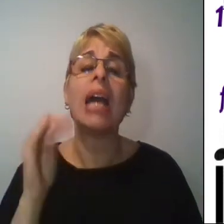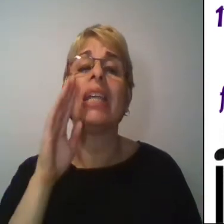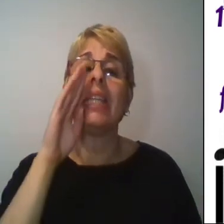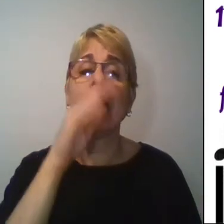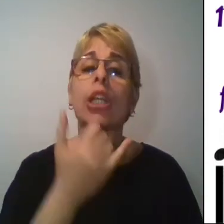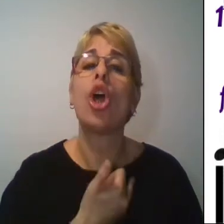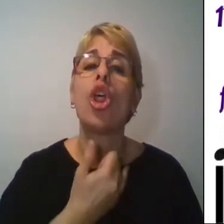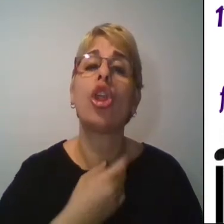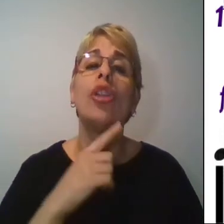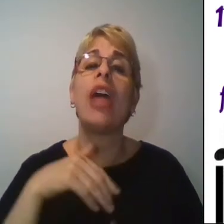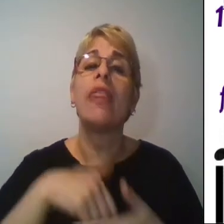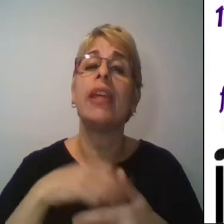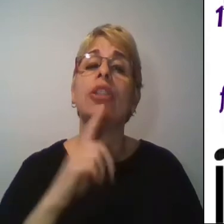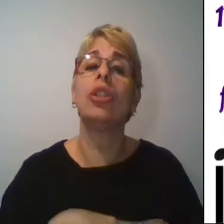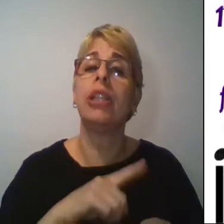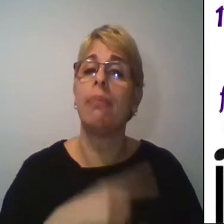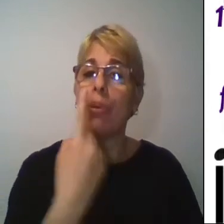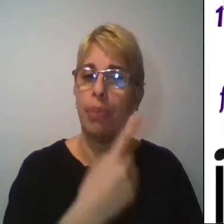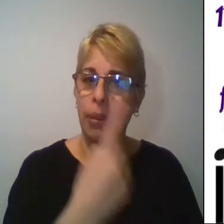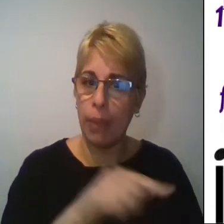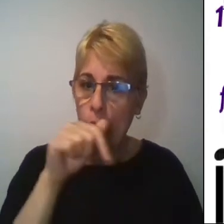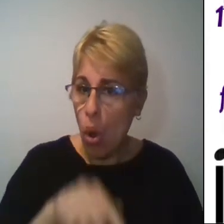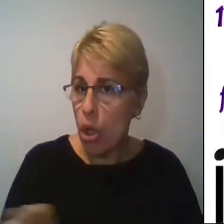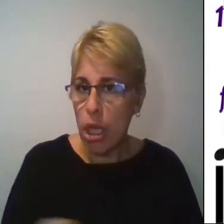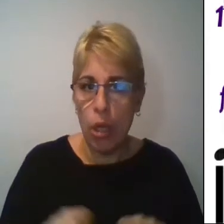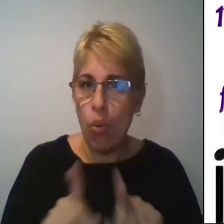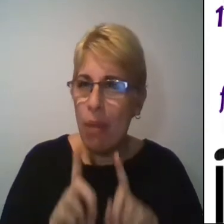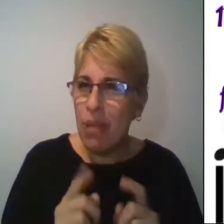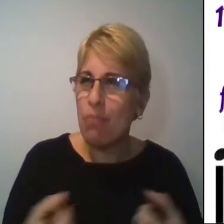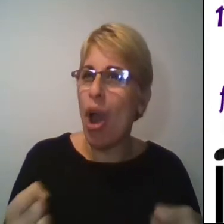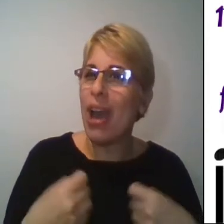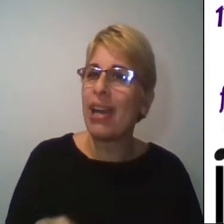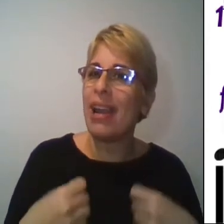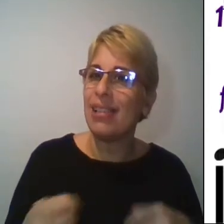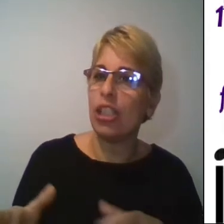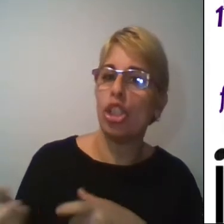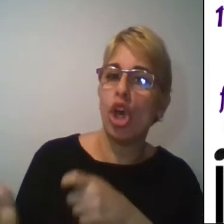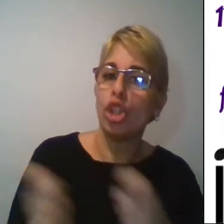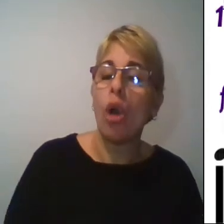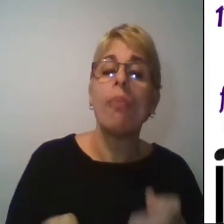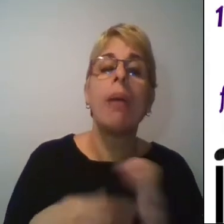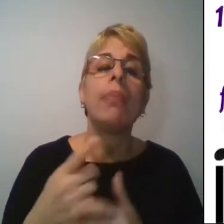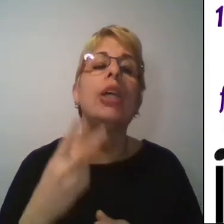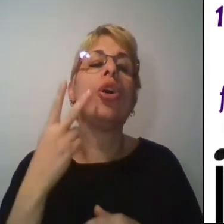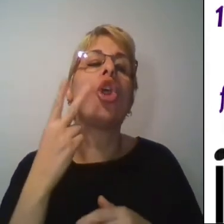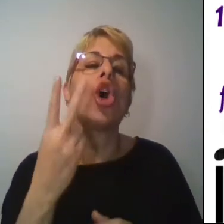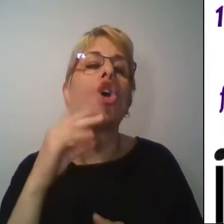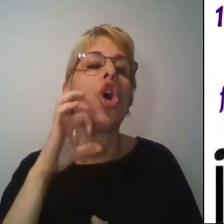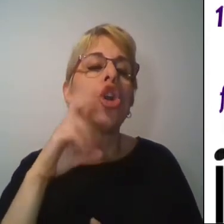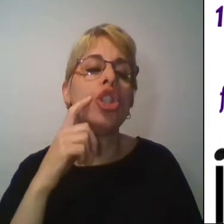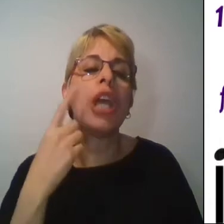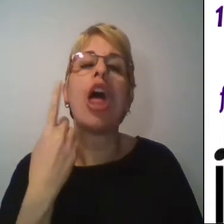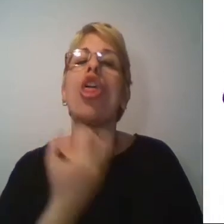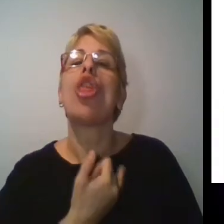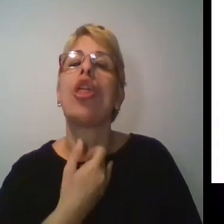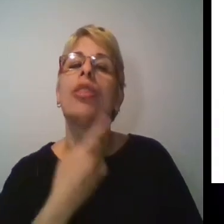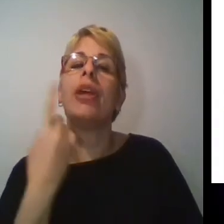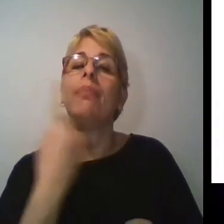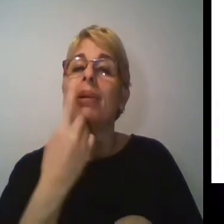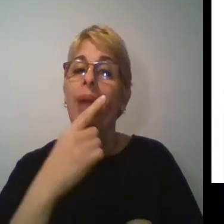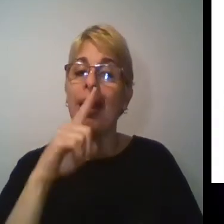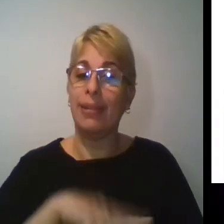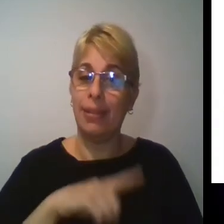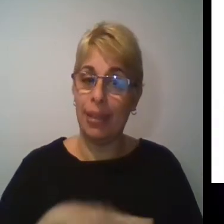tiempo. Hoy vamos a realizar los mismos ejercicios, pero vamos a tocar dos corcheas en el primer tiempo. Para eso tenemos que